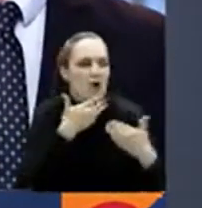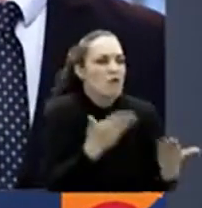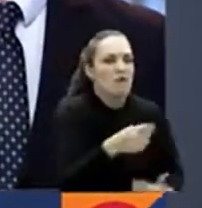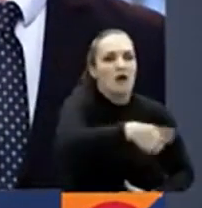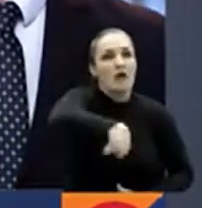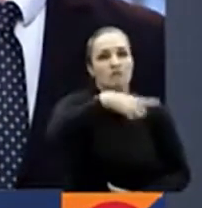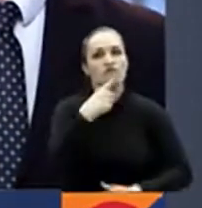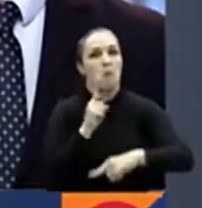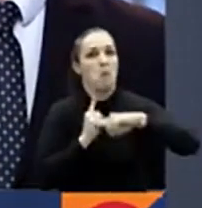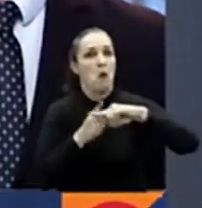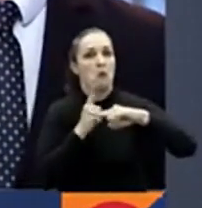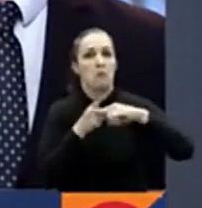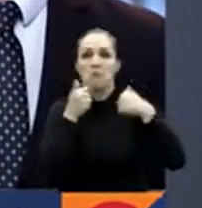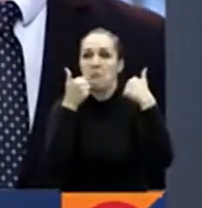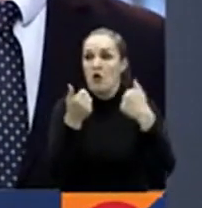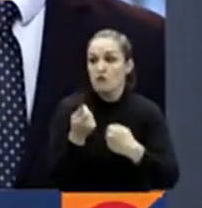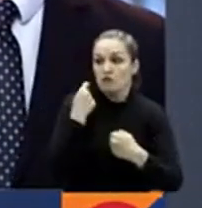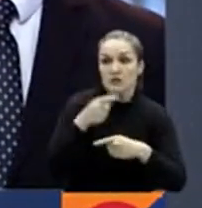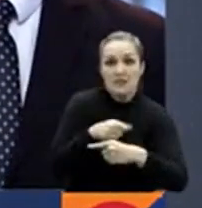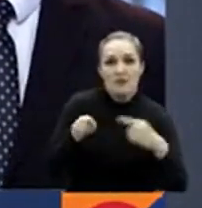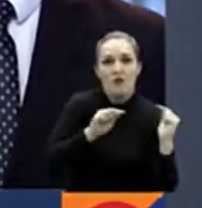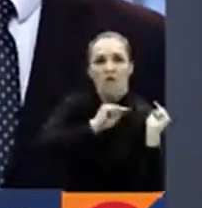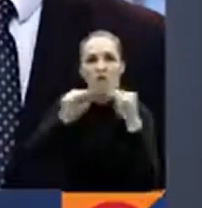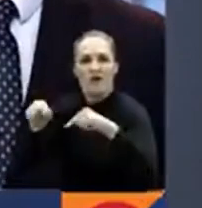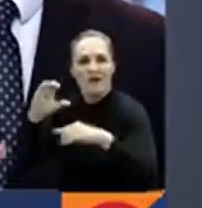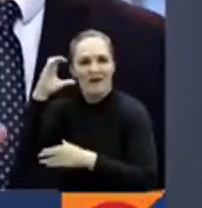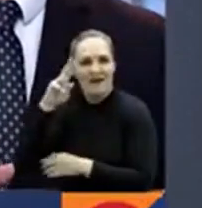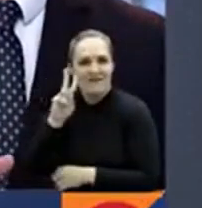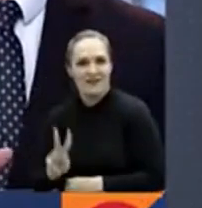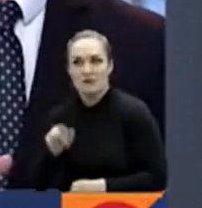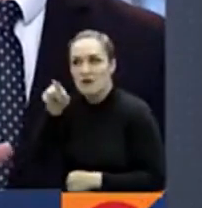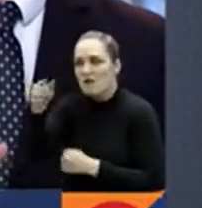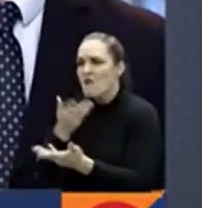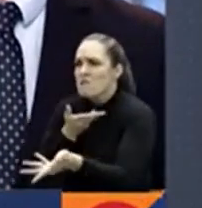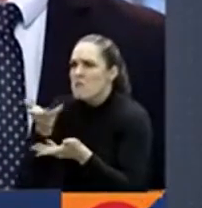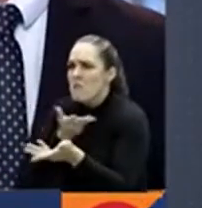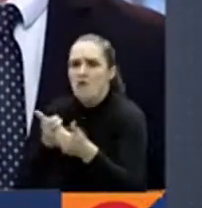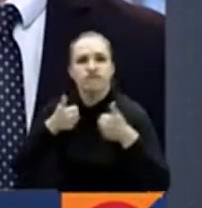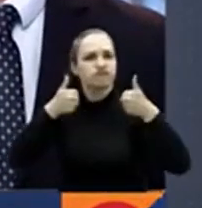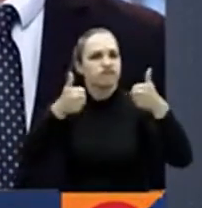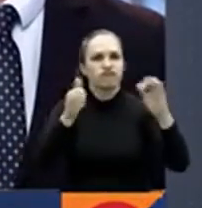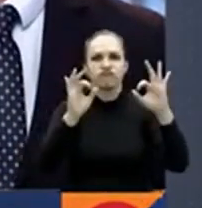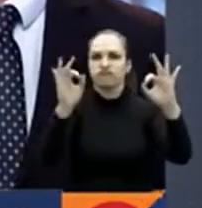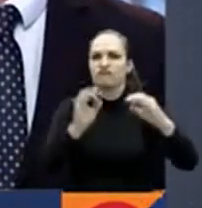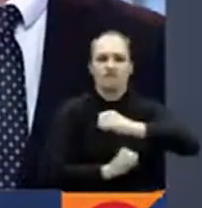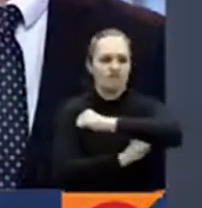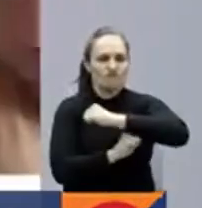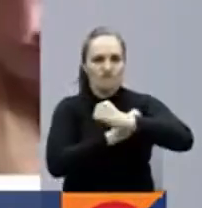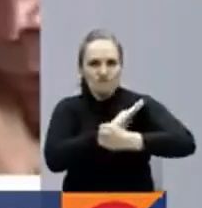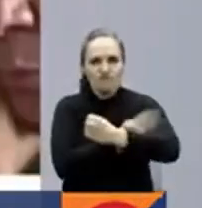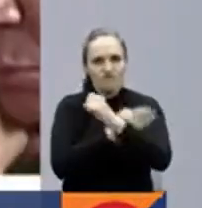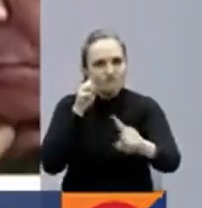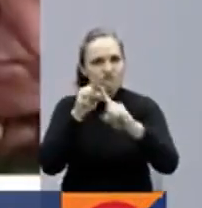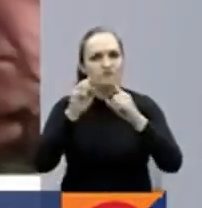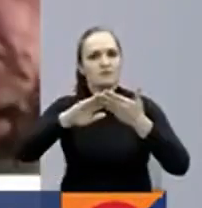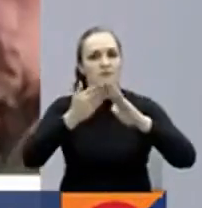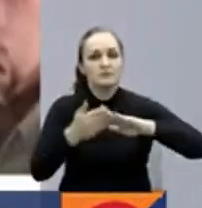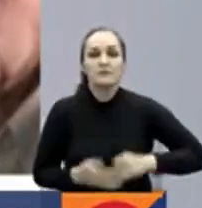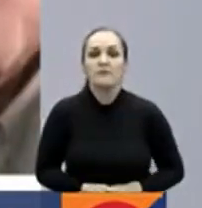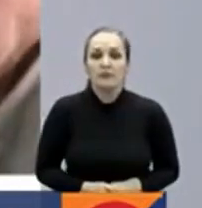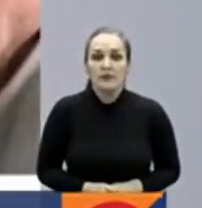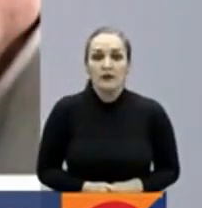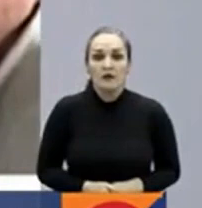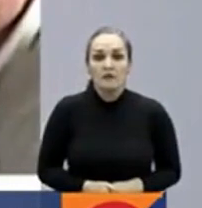la mesa instalada durante esta semana en Caracas y aseguran que sirvió para fortalecer el proceso de paz. El balance que